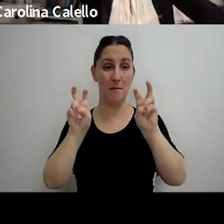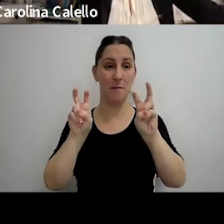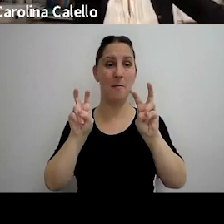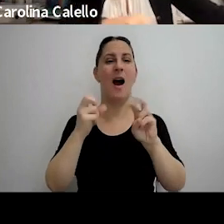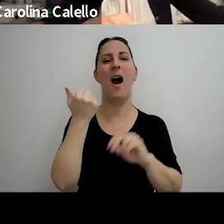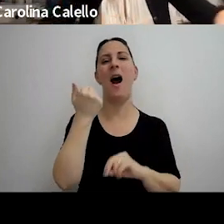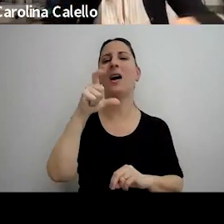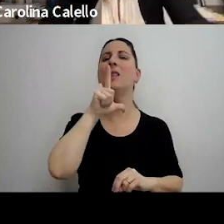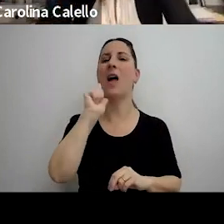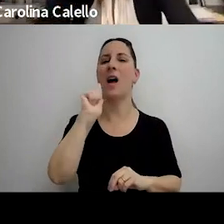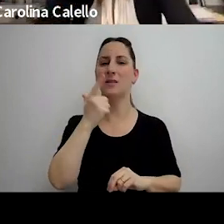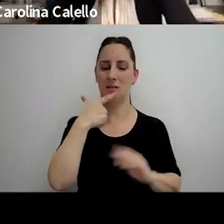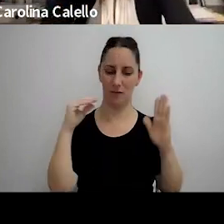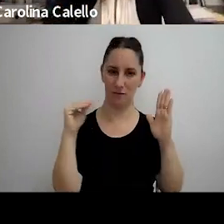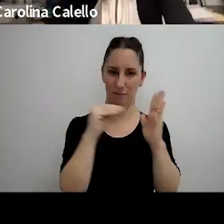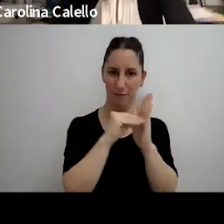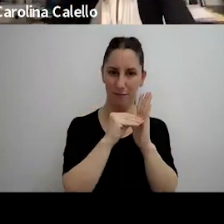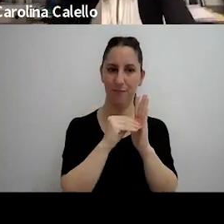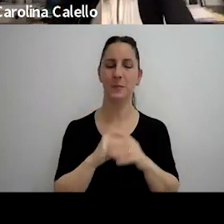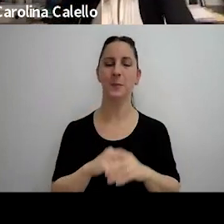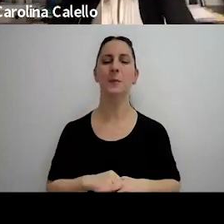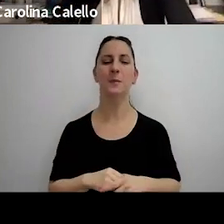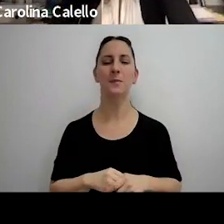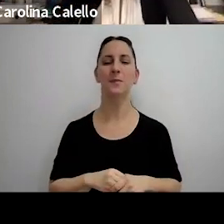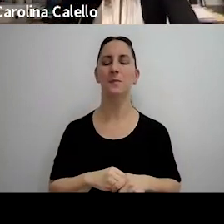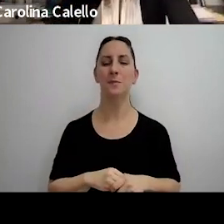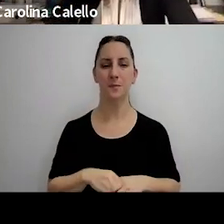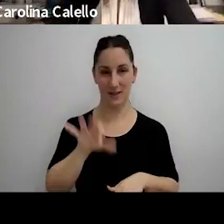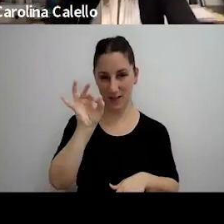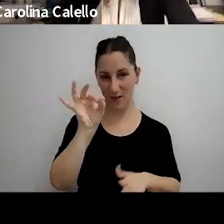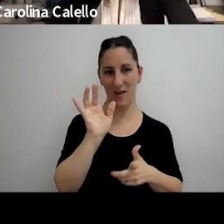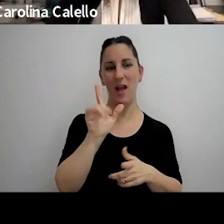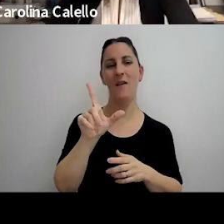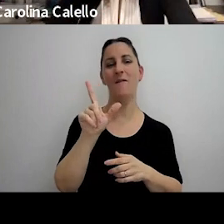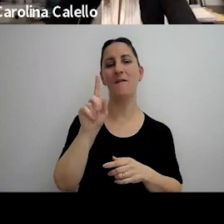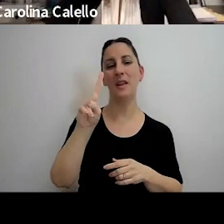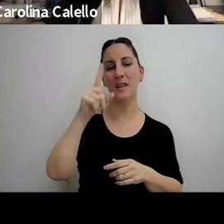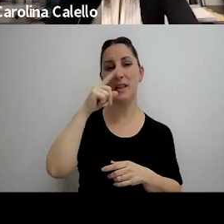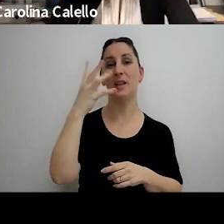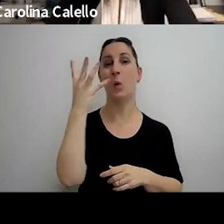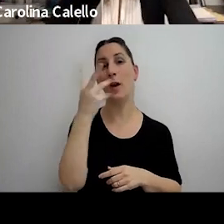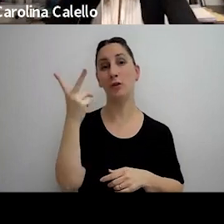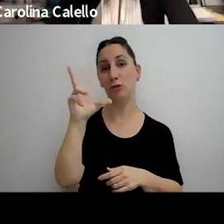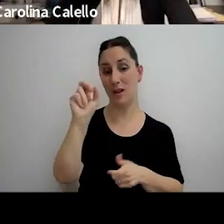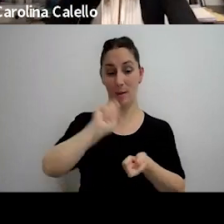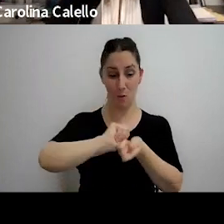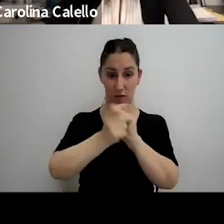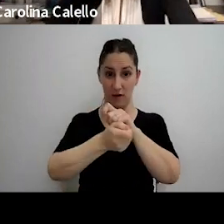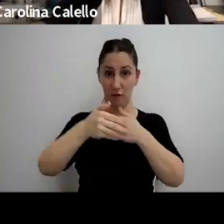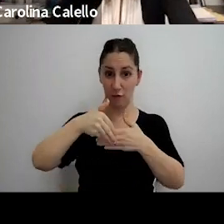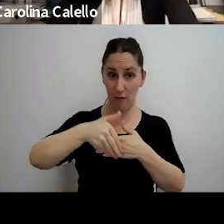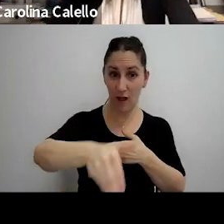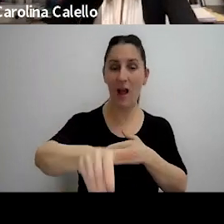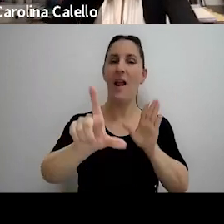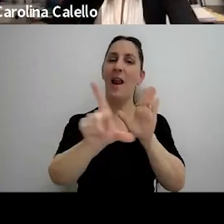actas como saben a partir a de la modificación de la 27430 la ley